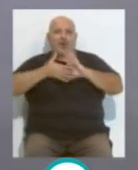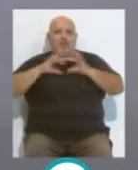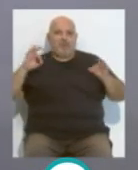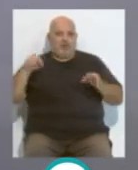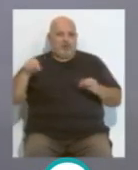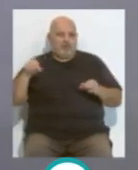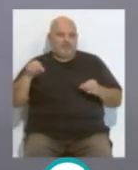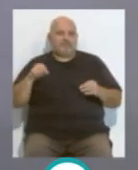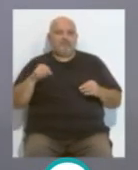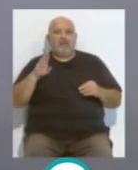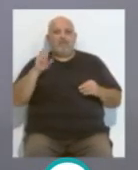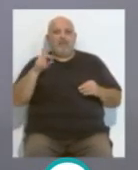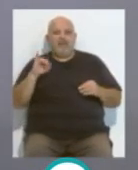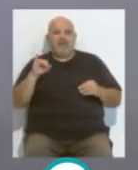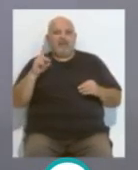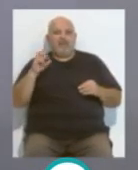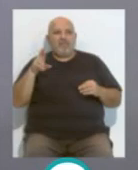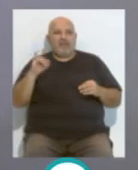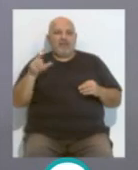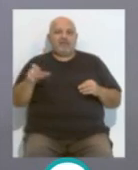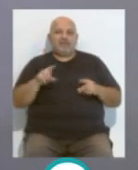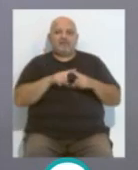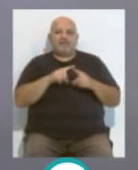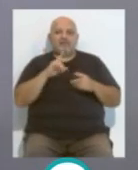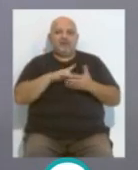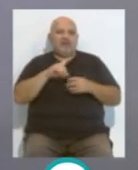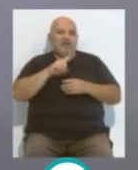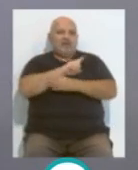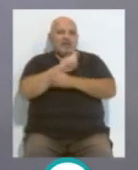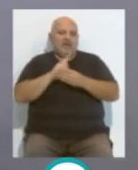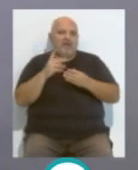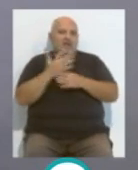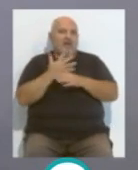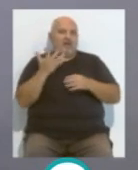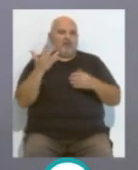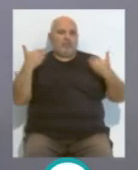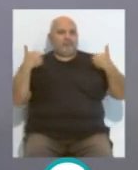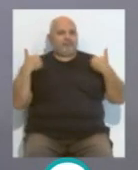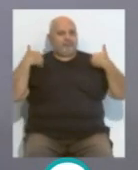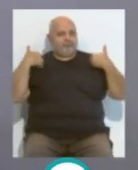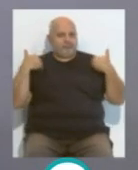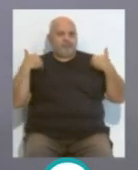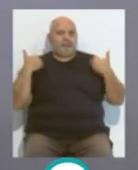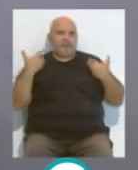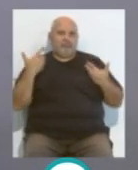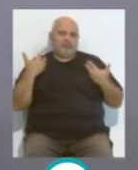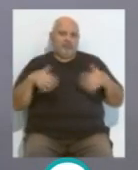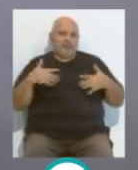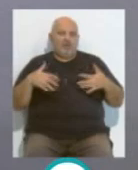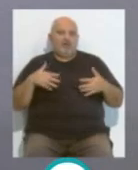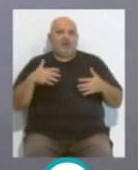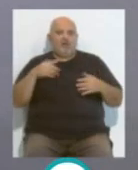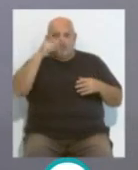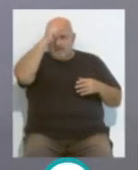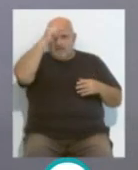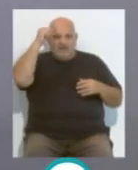el tema de Pedri es diferente porque el tema de Pedri es que tuvo un desgaste y se echó el equipo a la espalda y fue creo que el que cambió